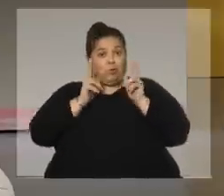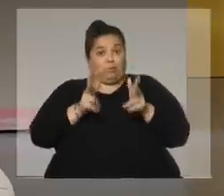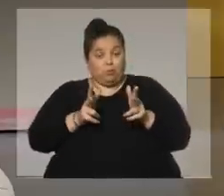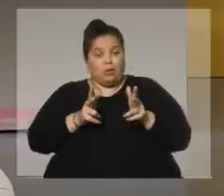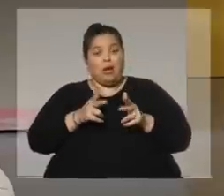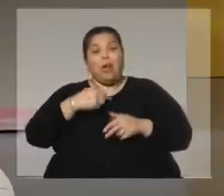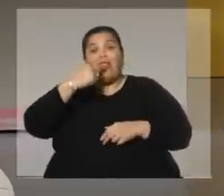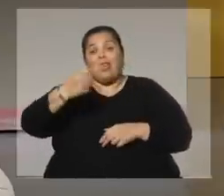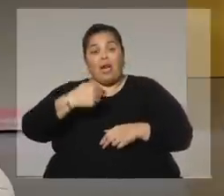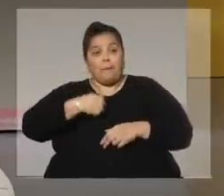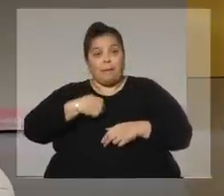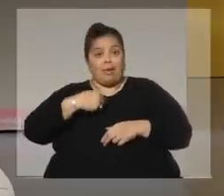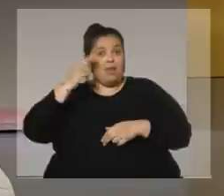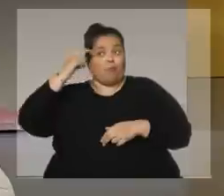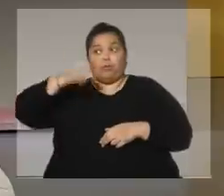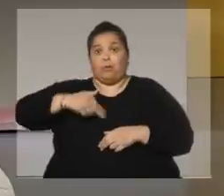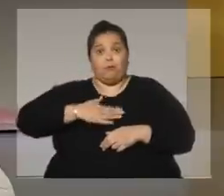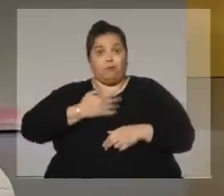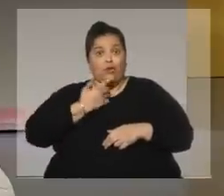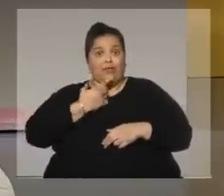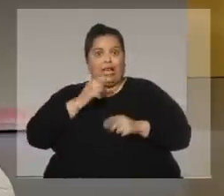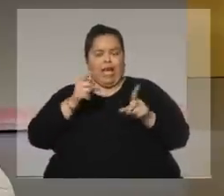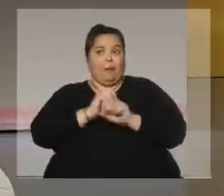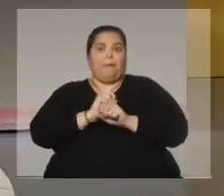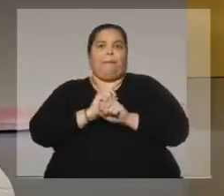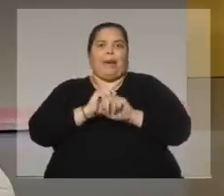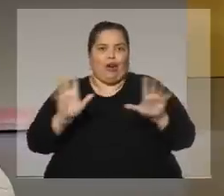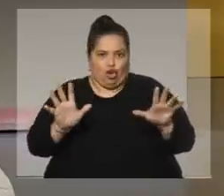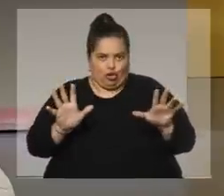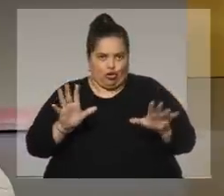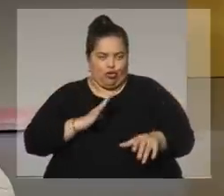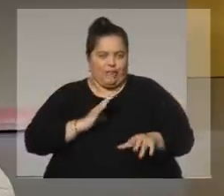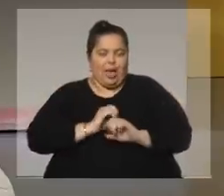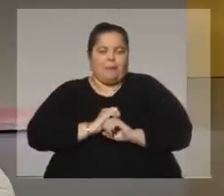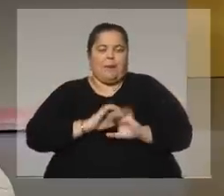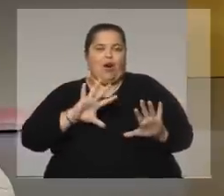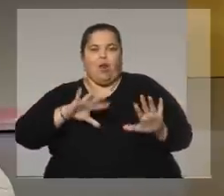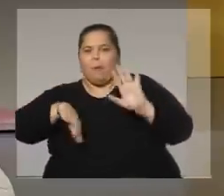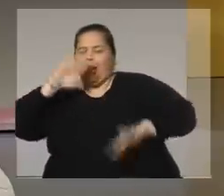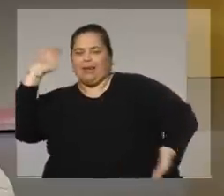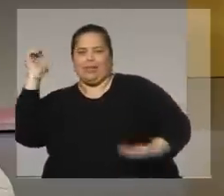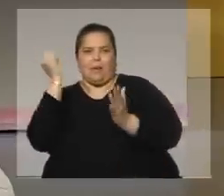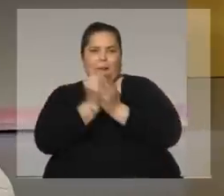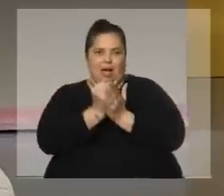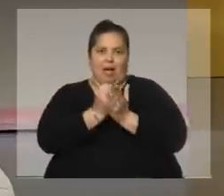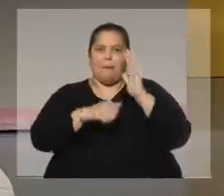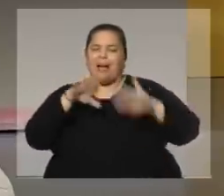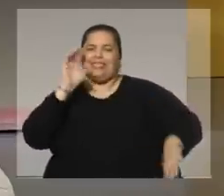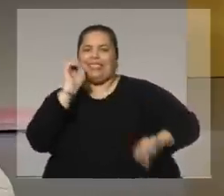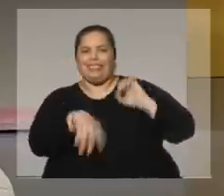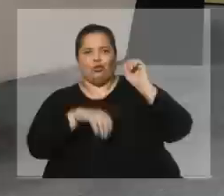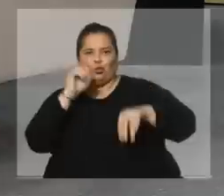política, es decir, fue peor todavía la estigmatización y los insultos. Pero creo,